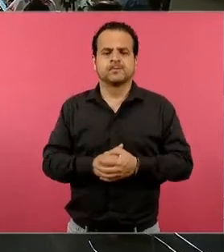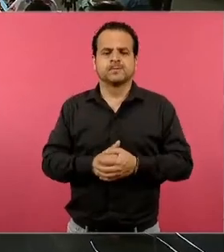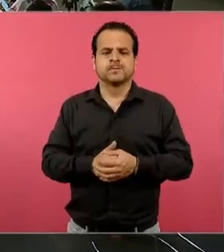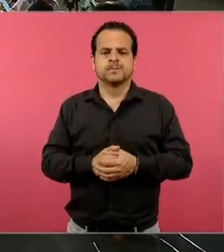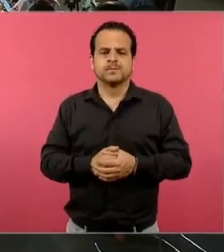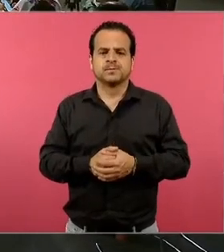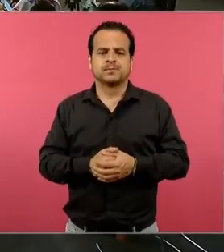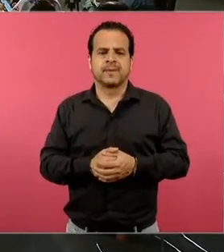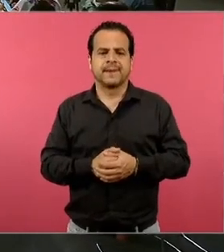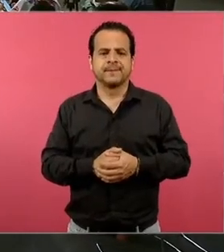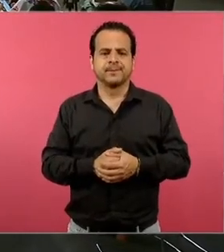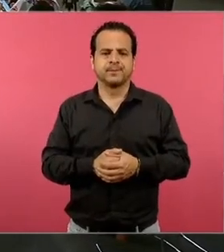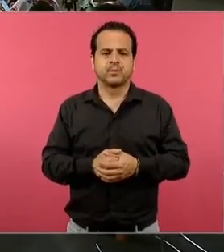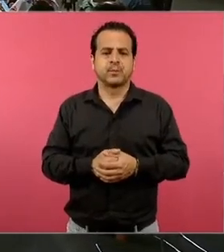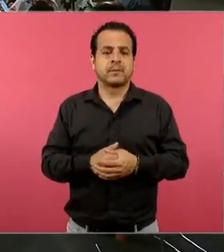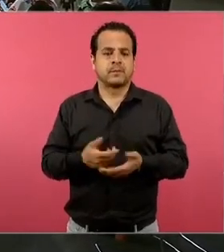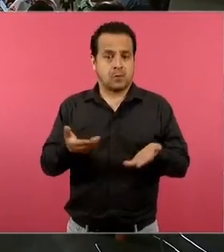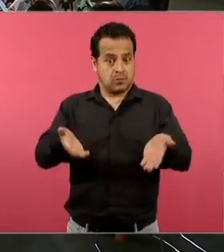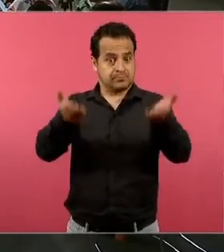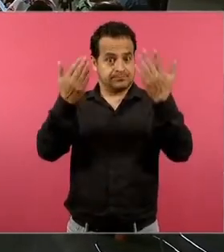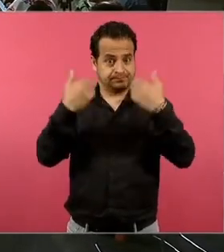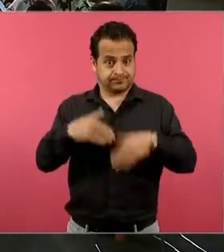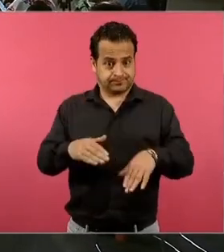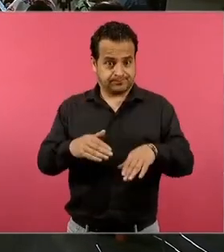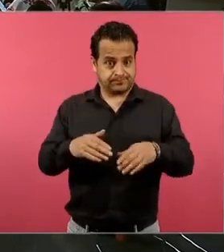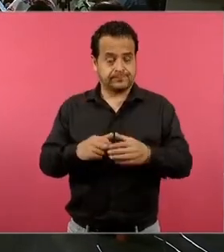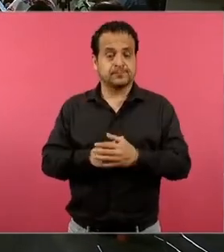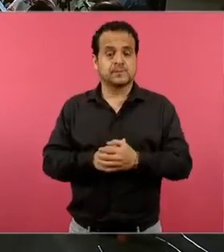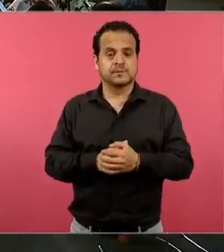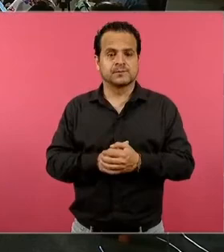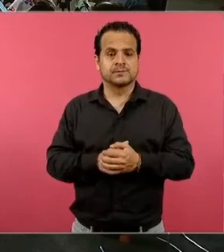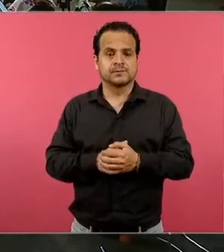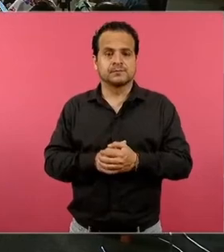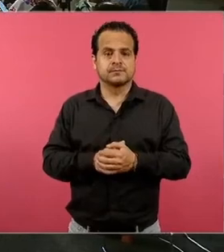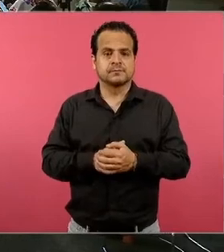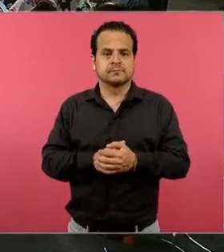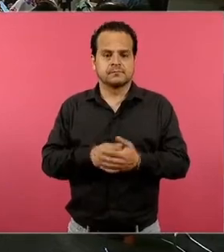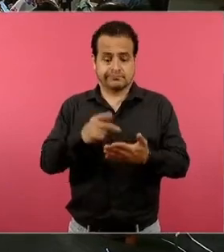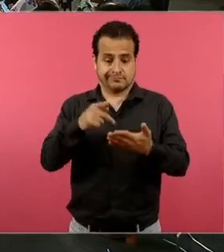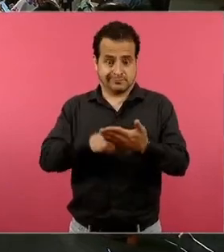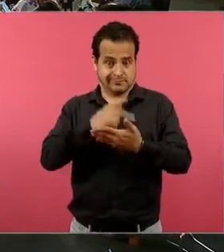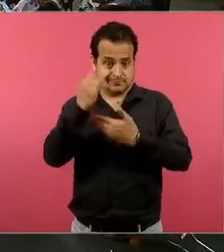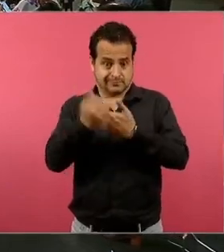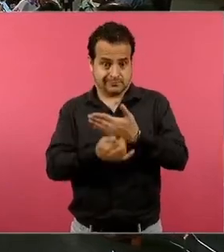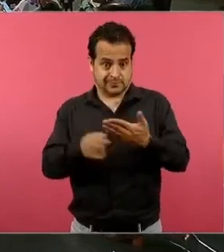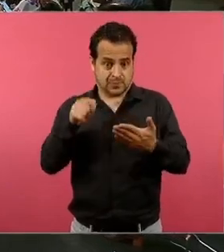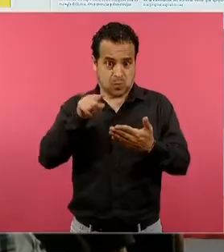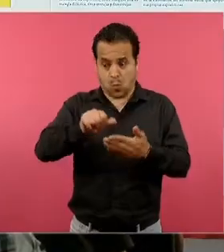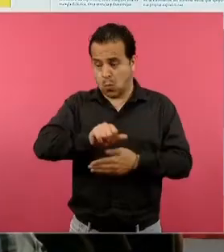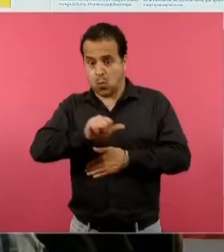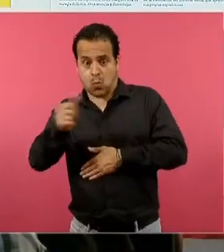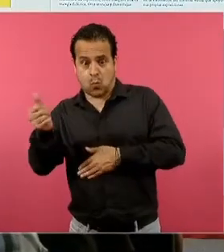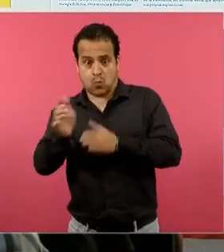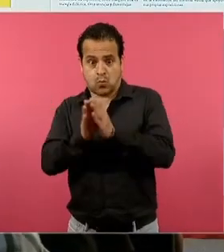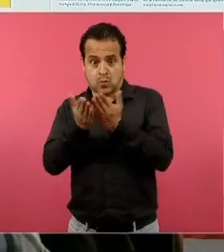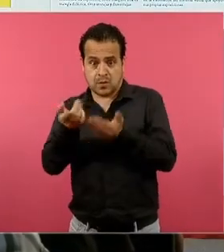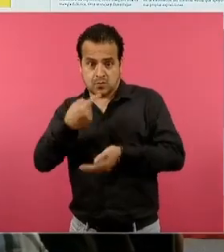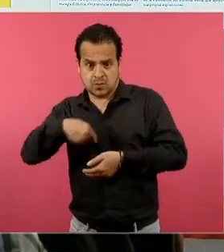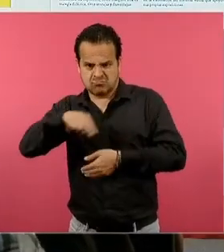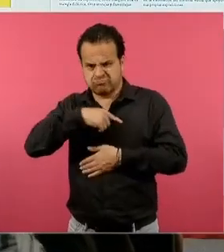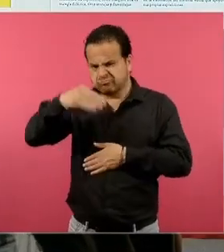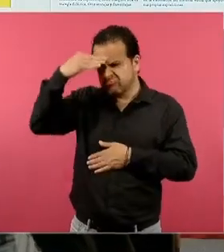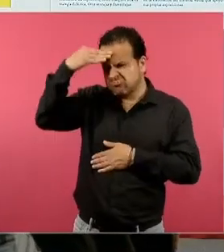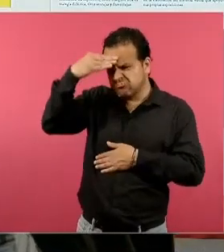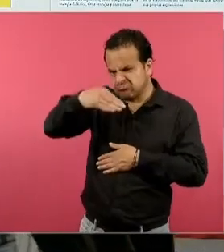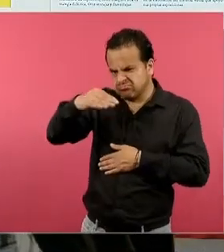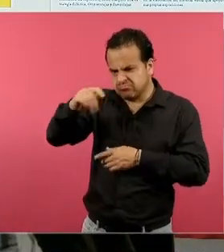El proyecto también se vincula con otros materiales que es el libro de nuestros saberes, donde padres de familia y maestros